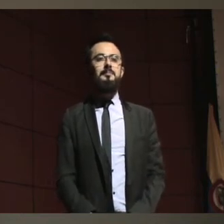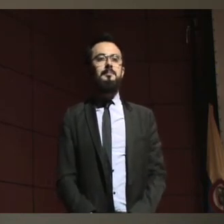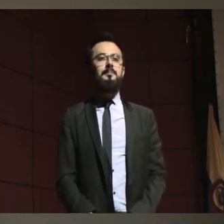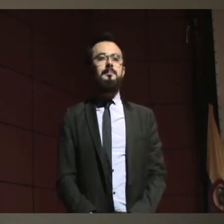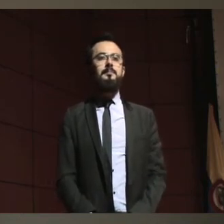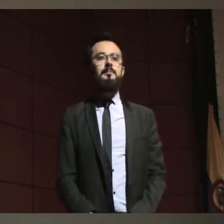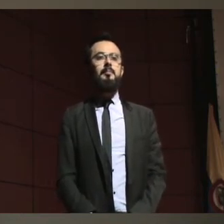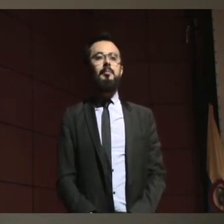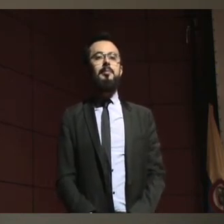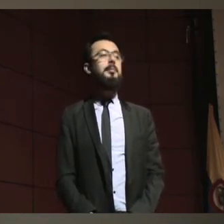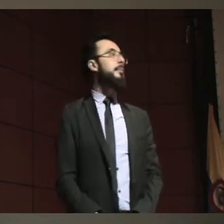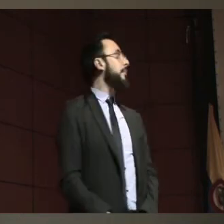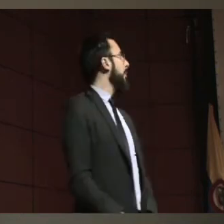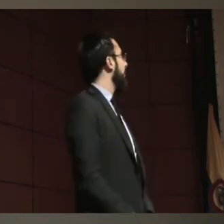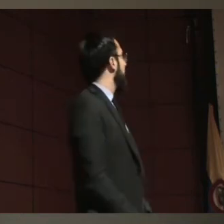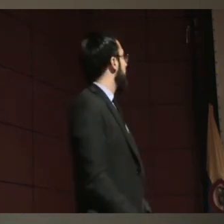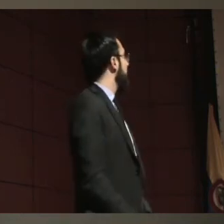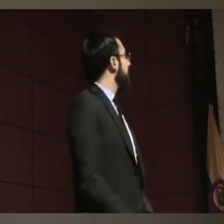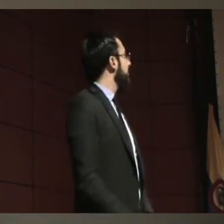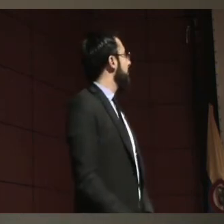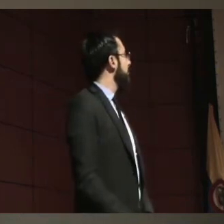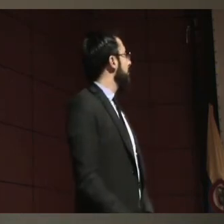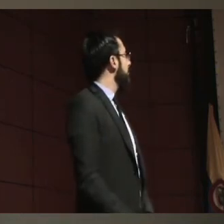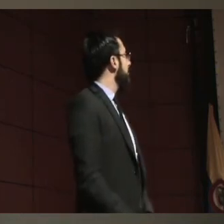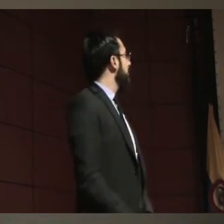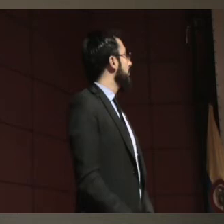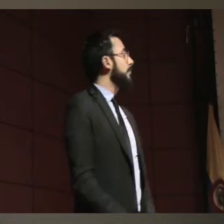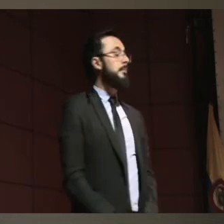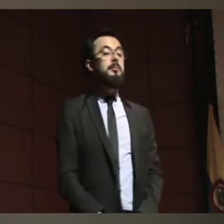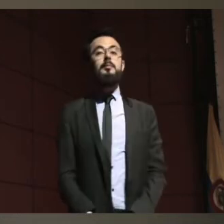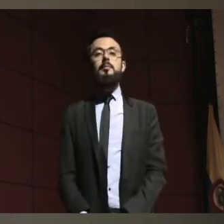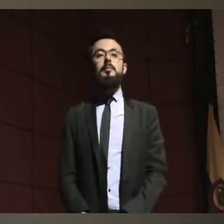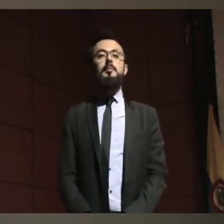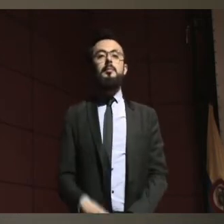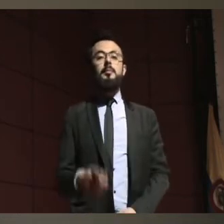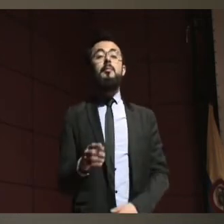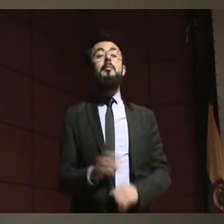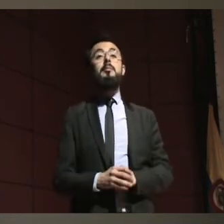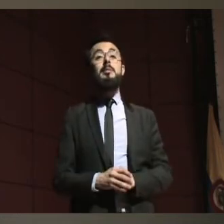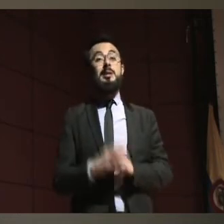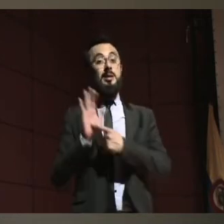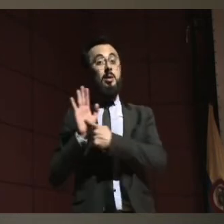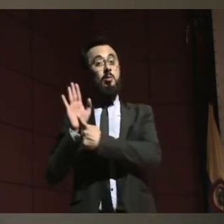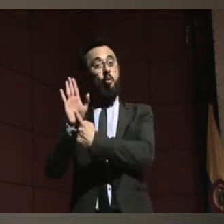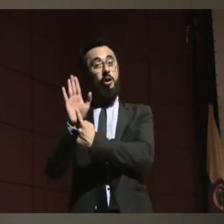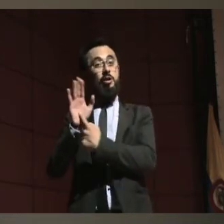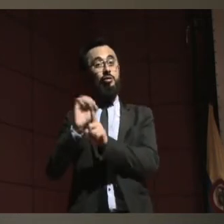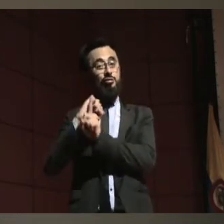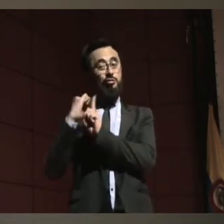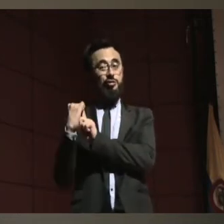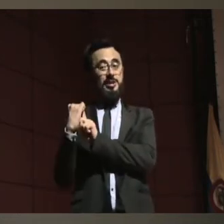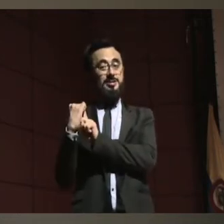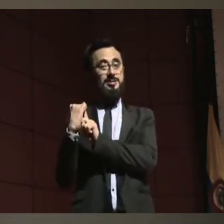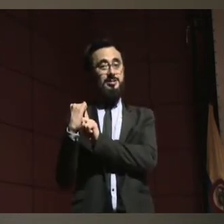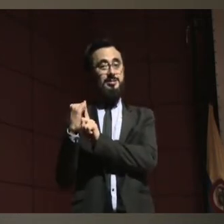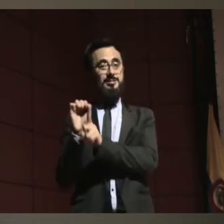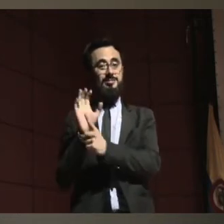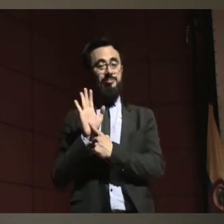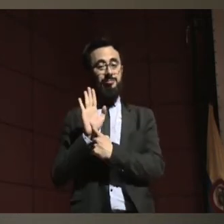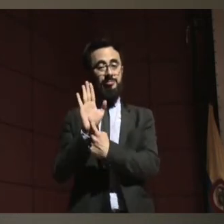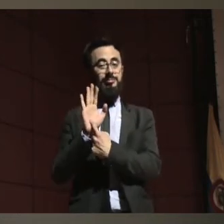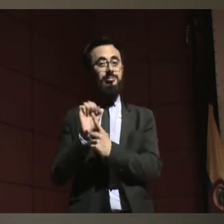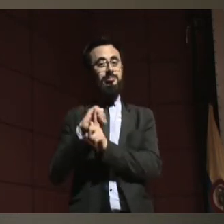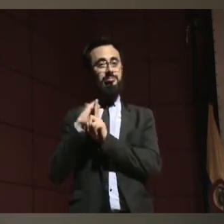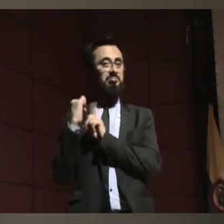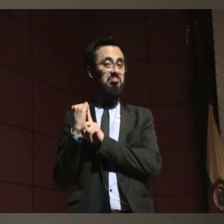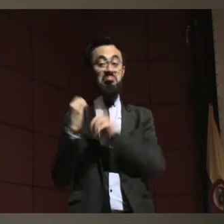si nos remitimos a esta forma de pensar en el modelo social, las características de una persona